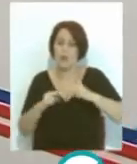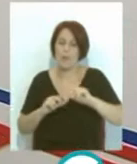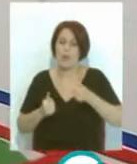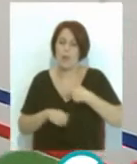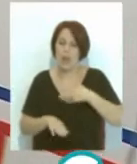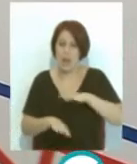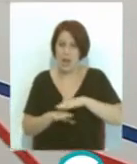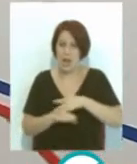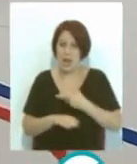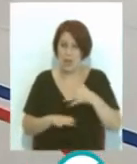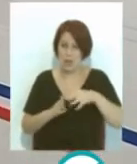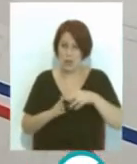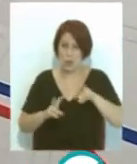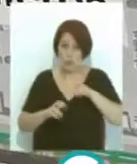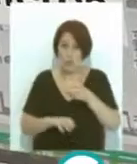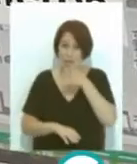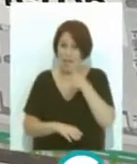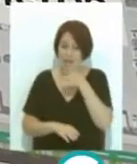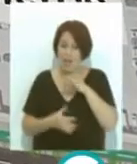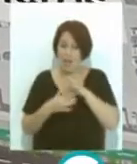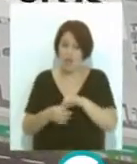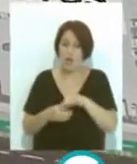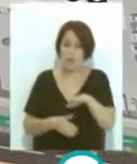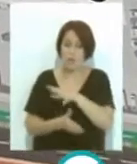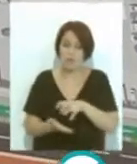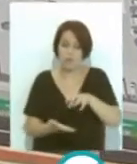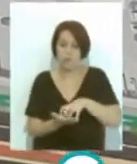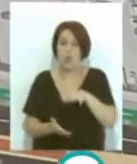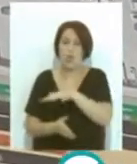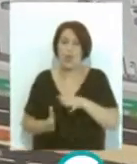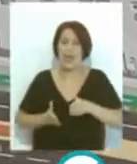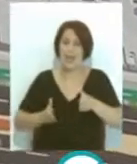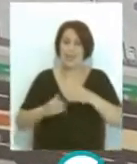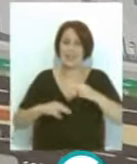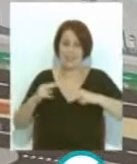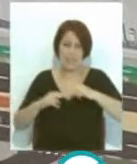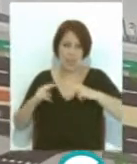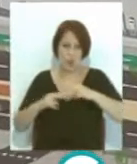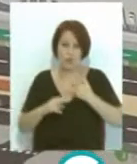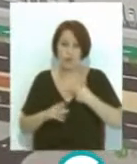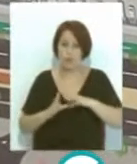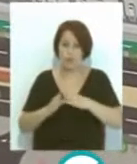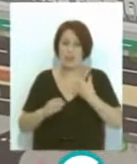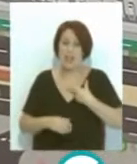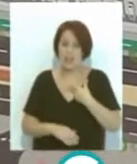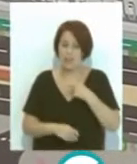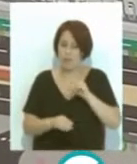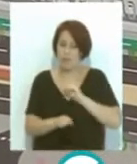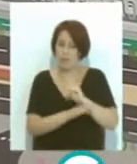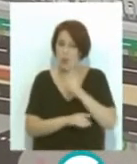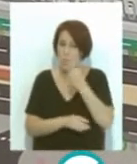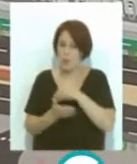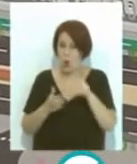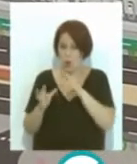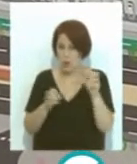instalación de las nuevas infraestructuras hidráulicas en la avenida de Astilleros. Unos trabajos que cuentan con una inversión cercana al millón ochocientos mil